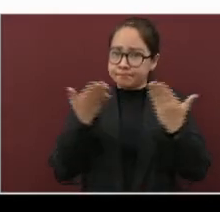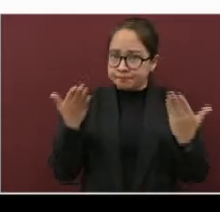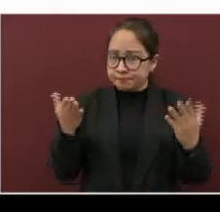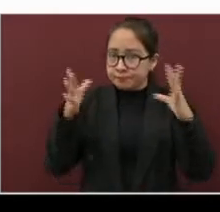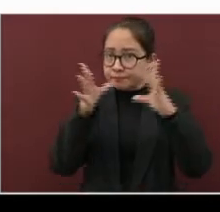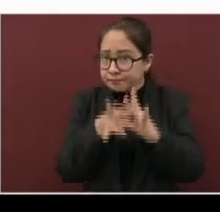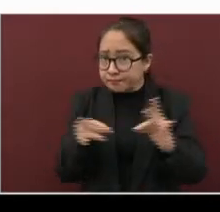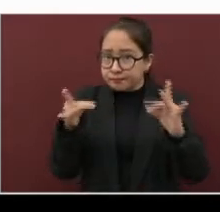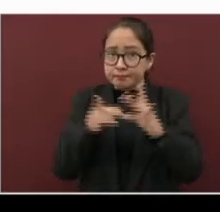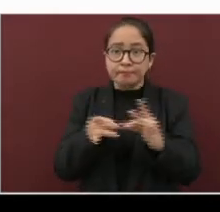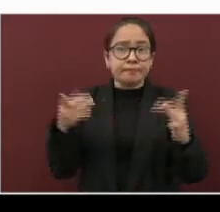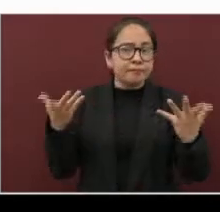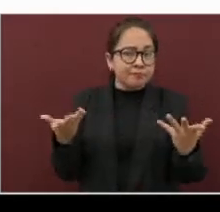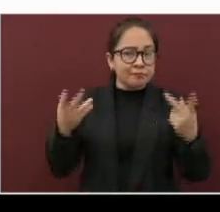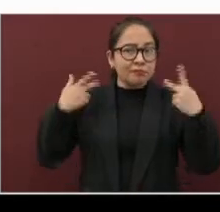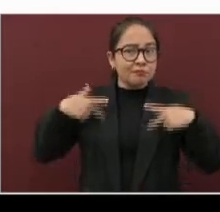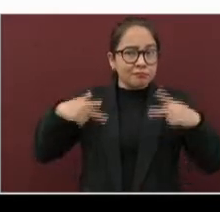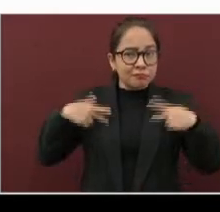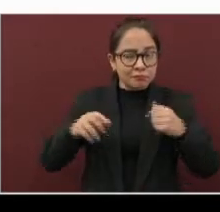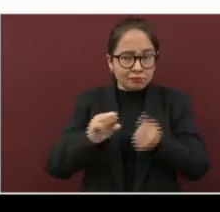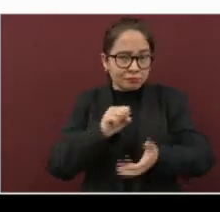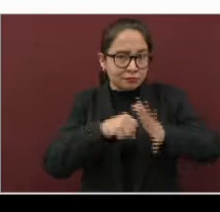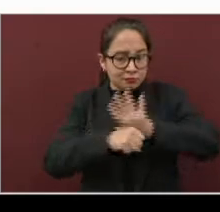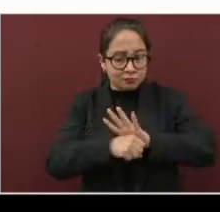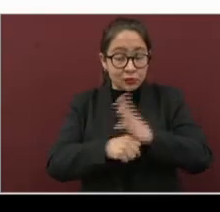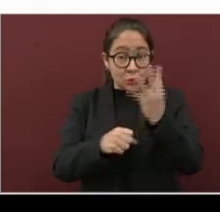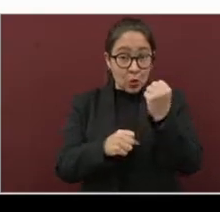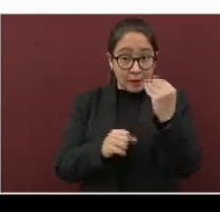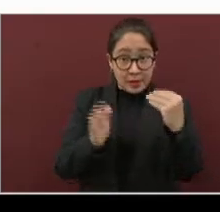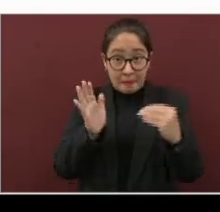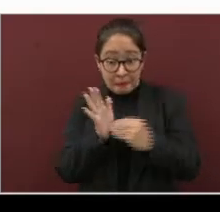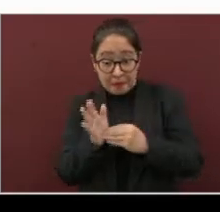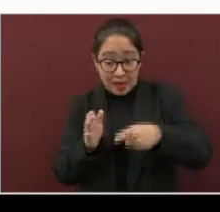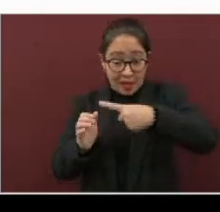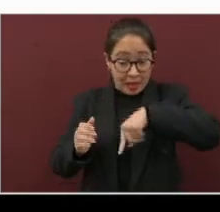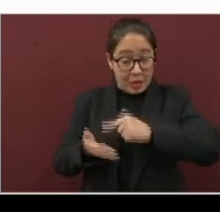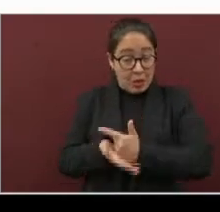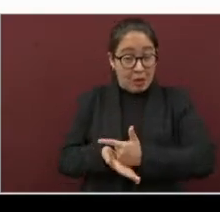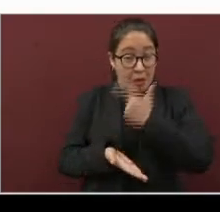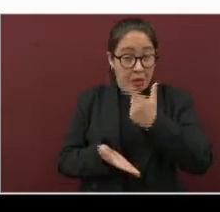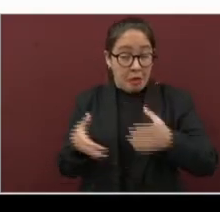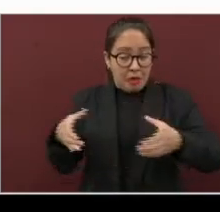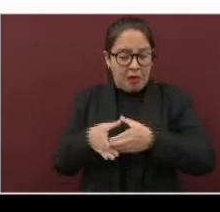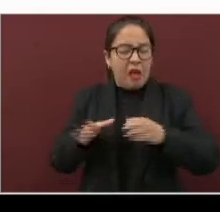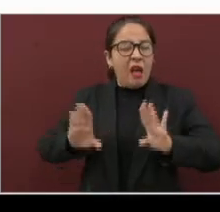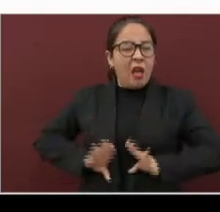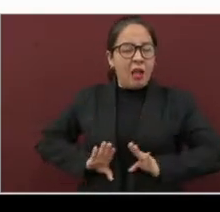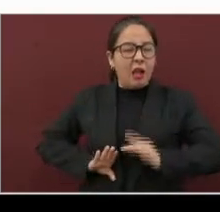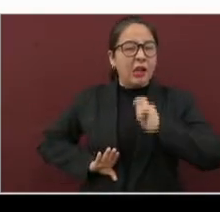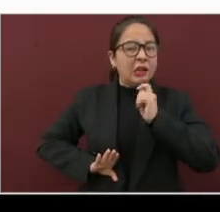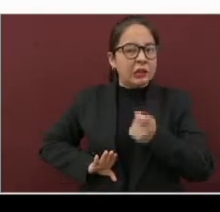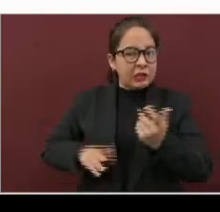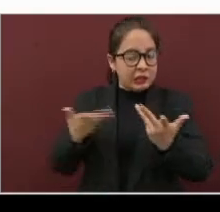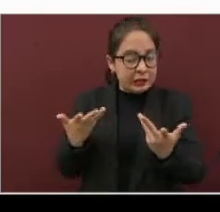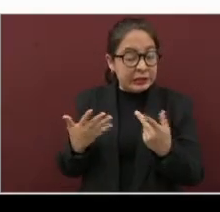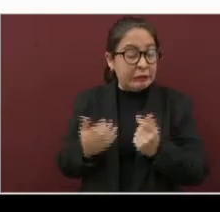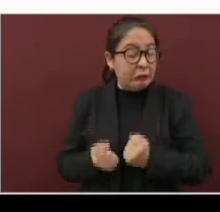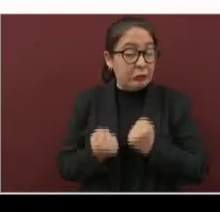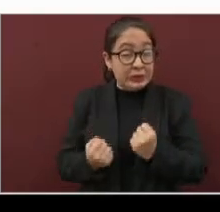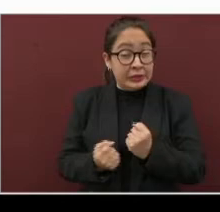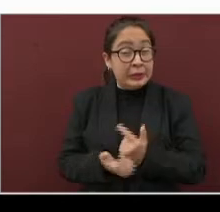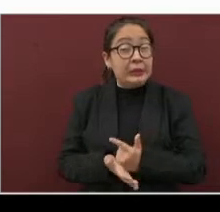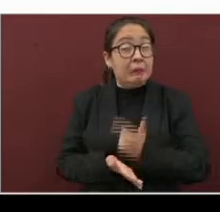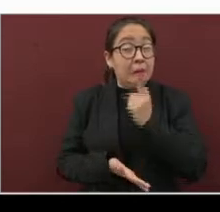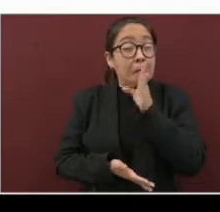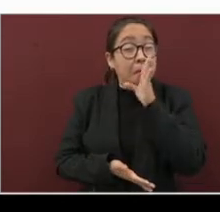características que han presentado los más de 9,000 pacientes con cuadros graves que requirieron hospitalización debido a sus